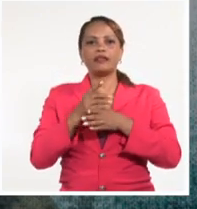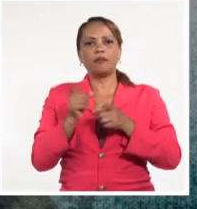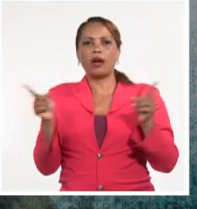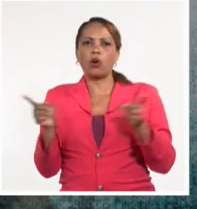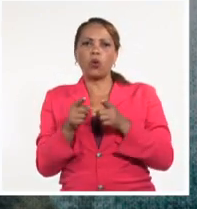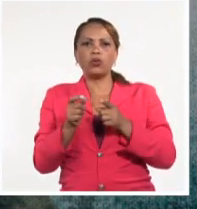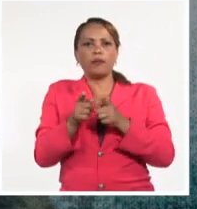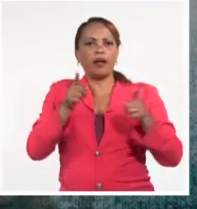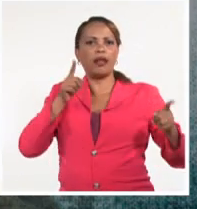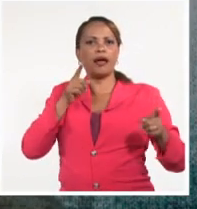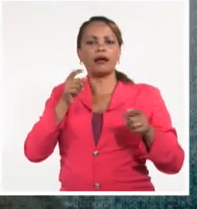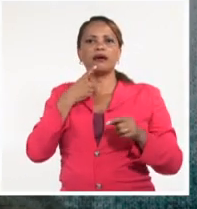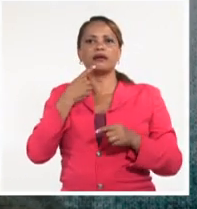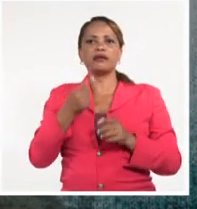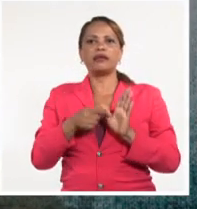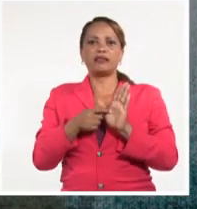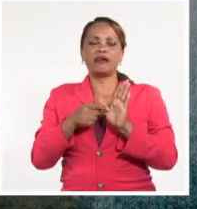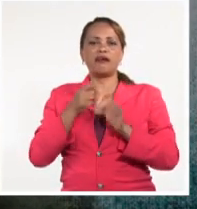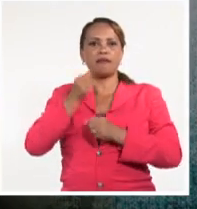Y en una de ellas estaba esta.